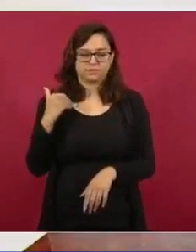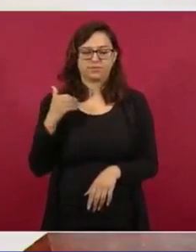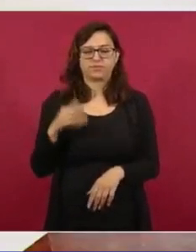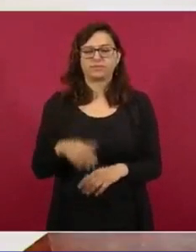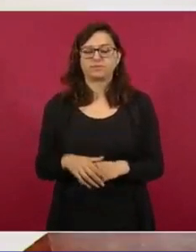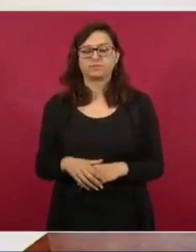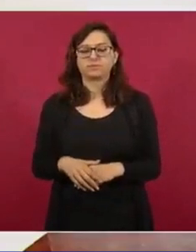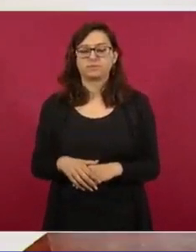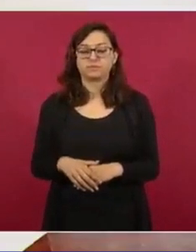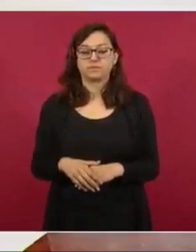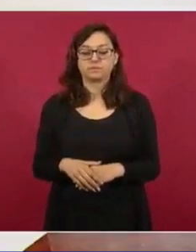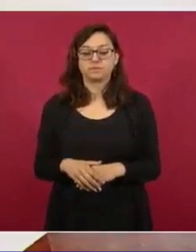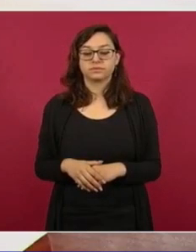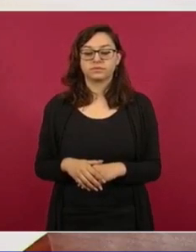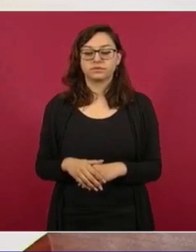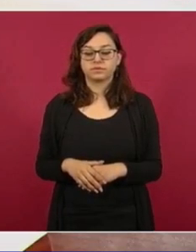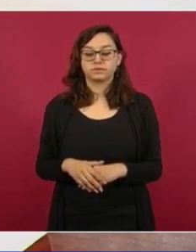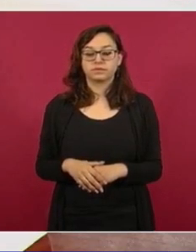Dicen que